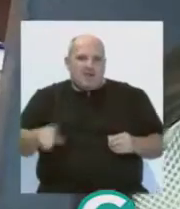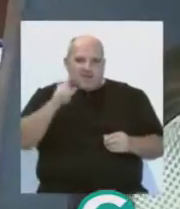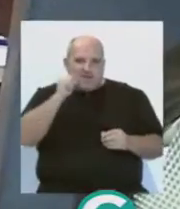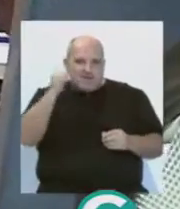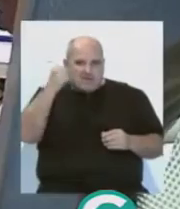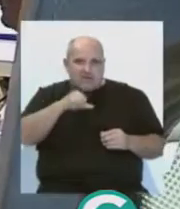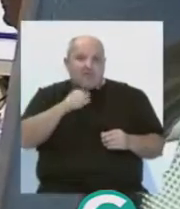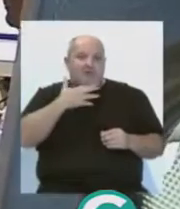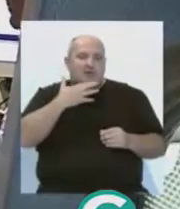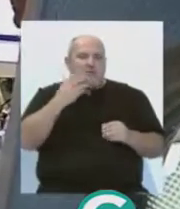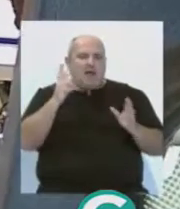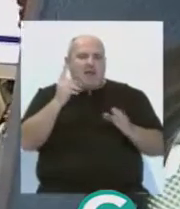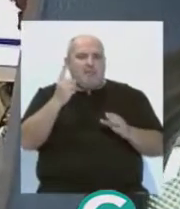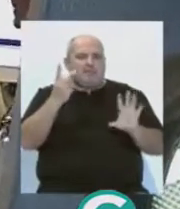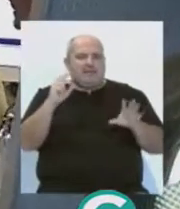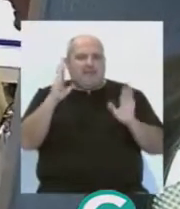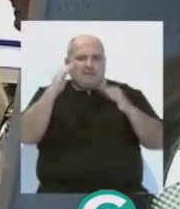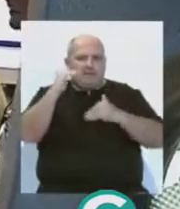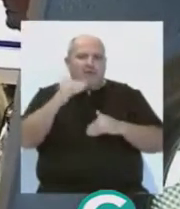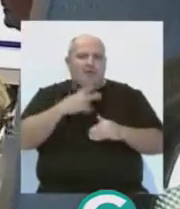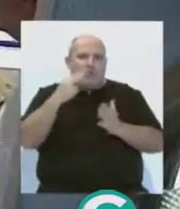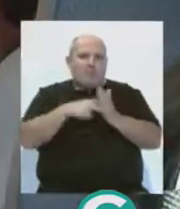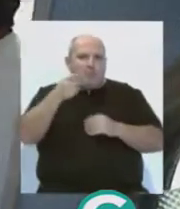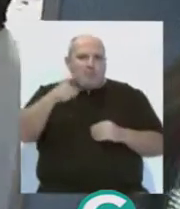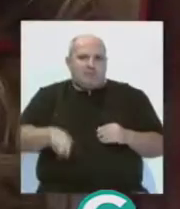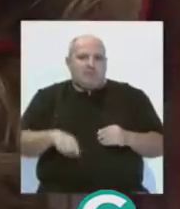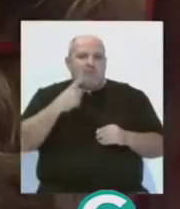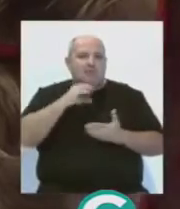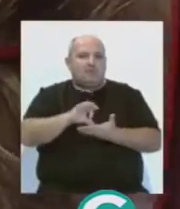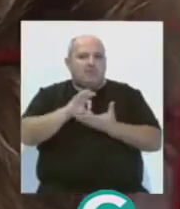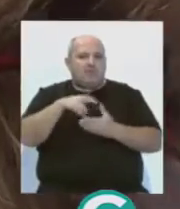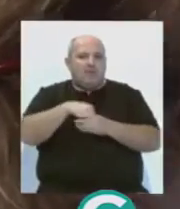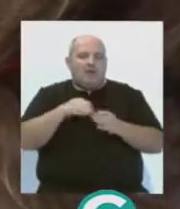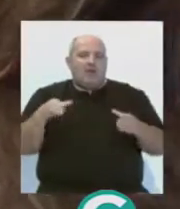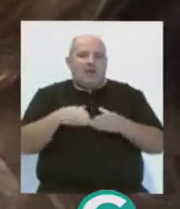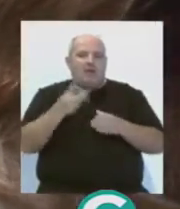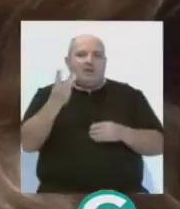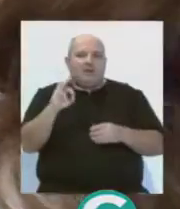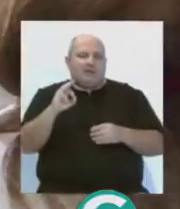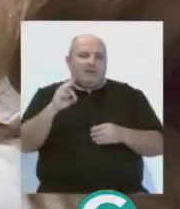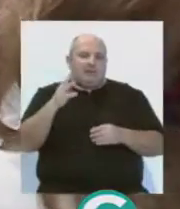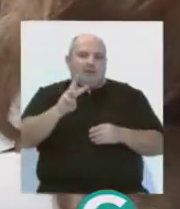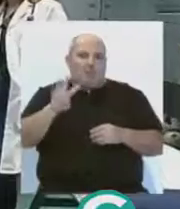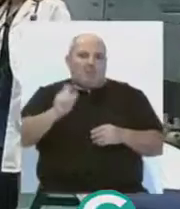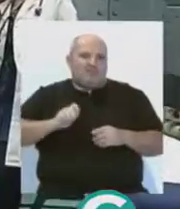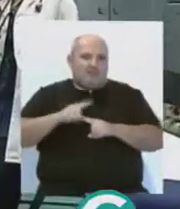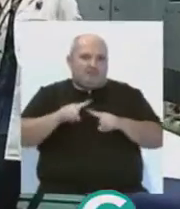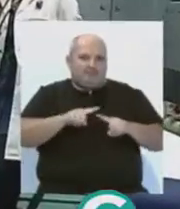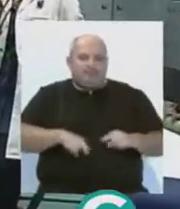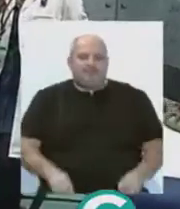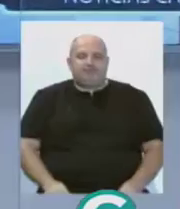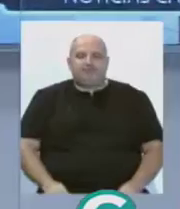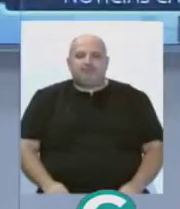una media de 70 atenciones de urgencia diarias y 2.000 al mes, siendo atendidos por un equipo de 34 profesionales sanitarios.